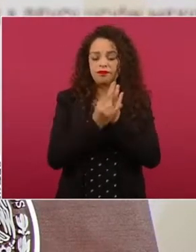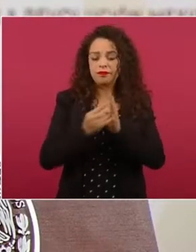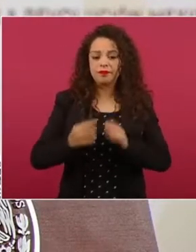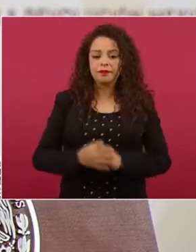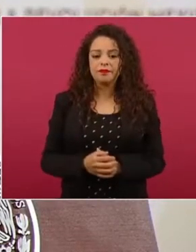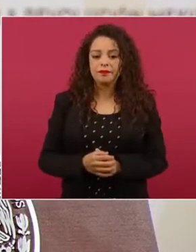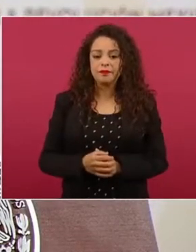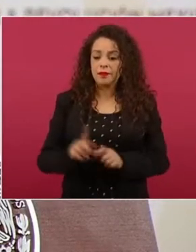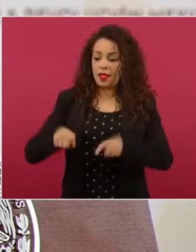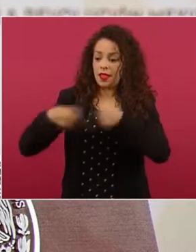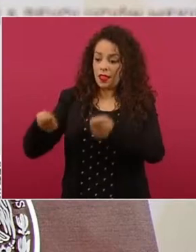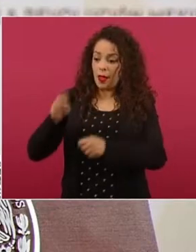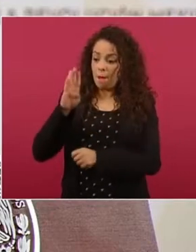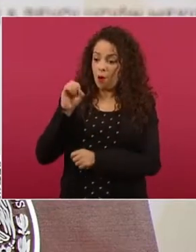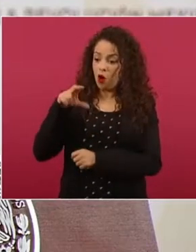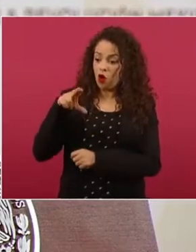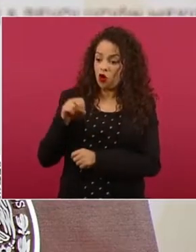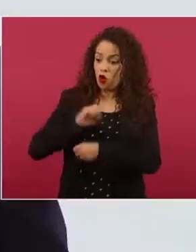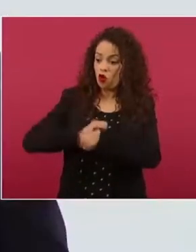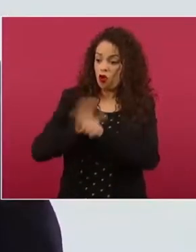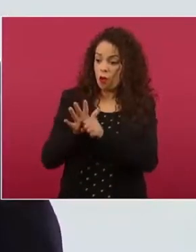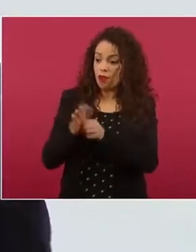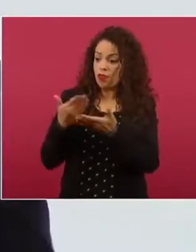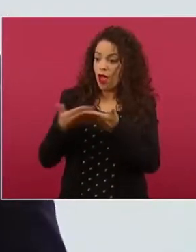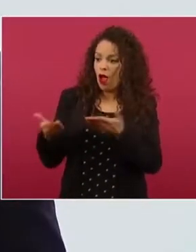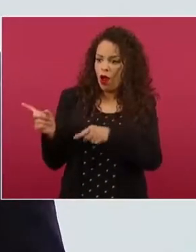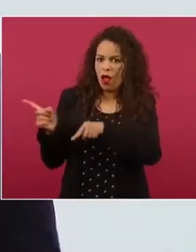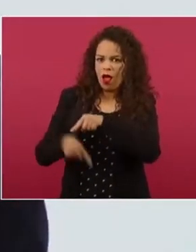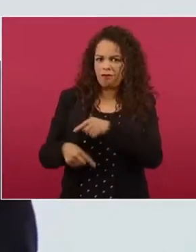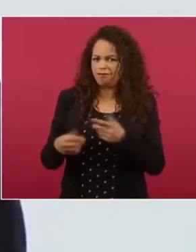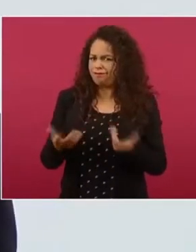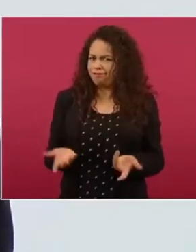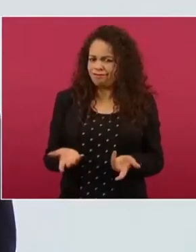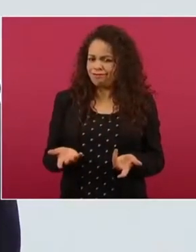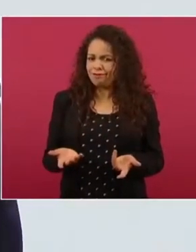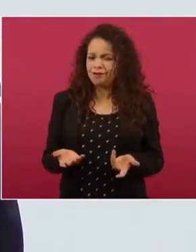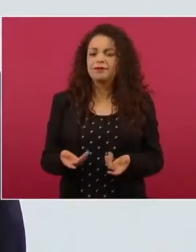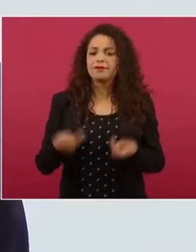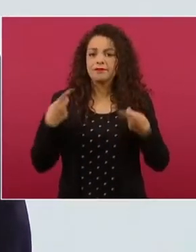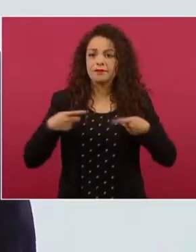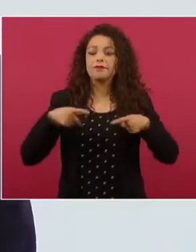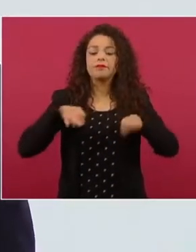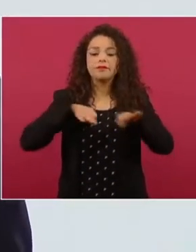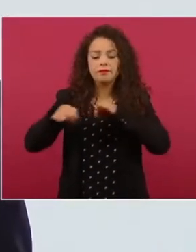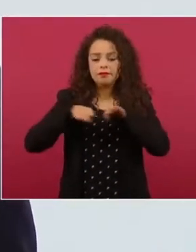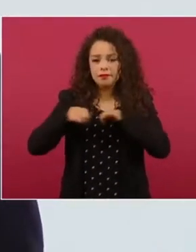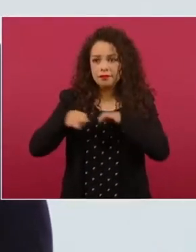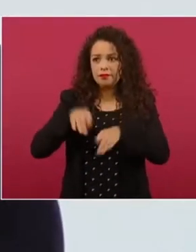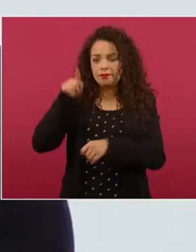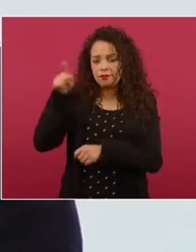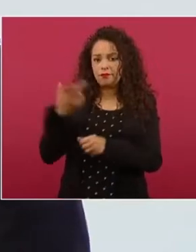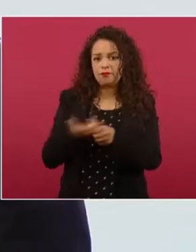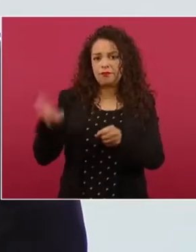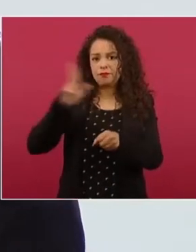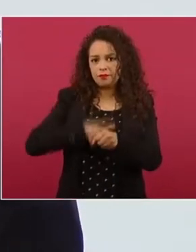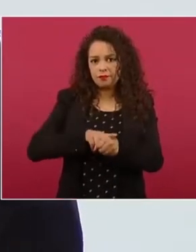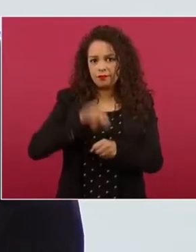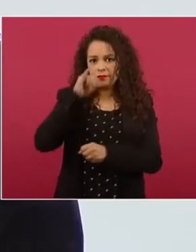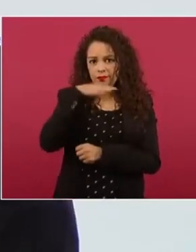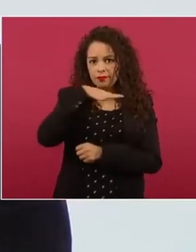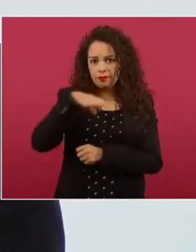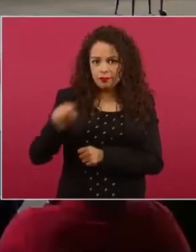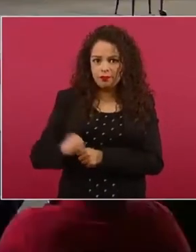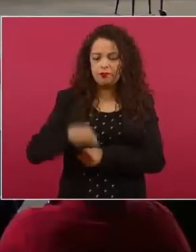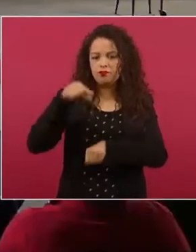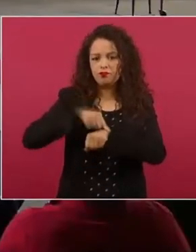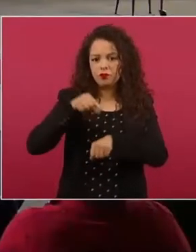y ahora se los cobran, en la que señala que personal médico de enfermería y administrativo del IMSS, que enfrentó